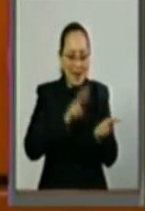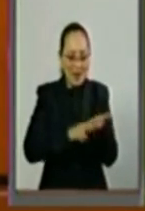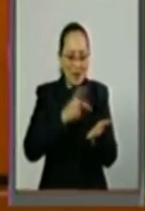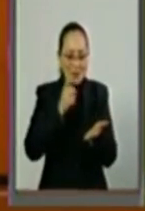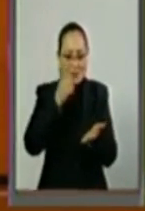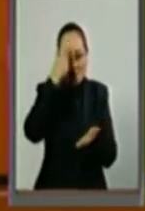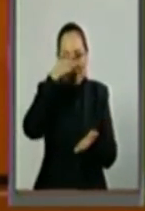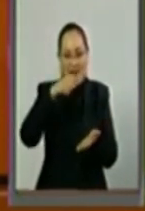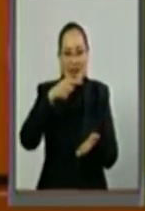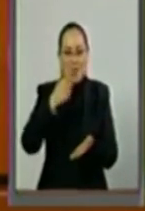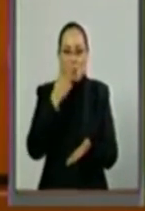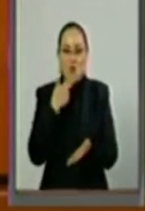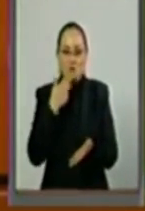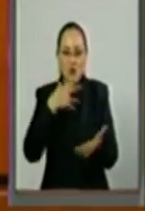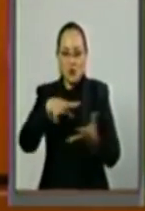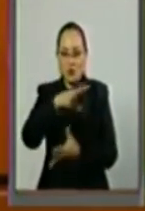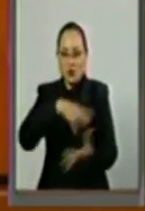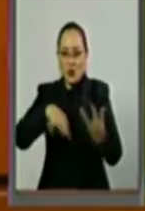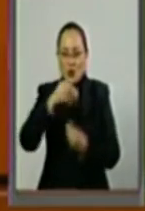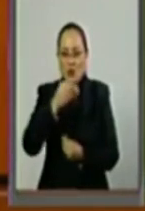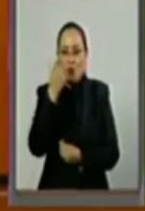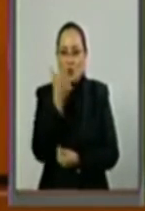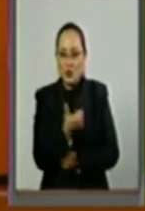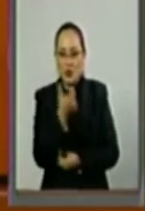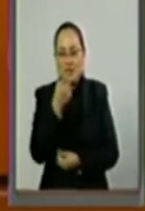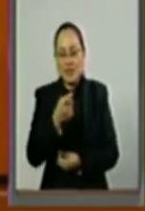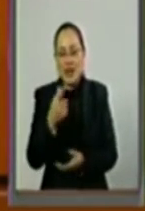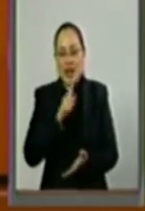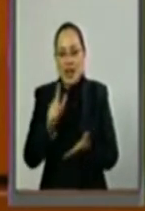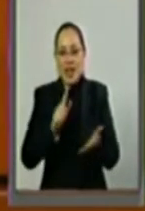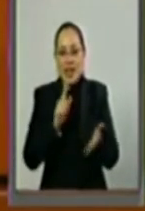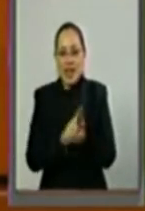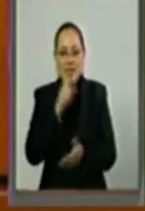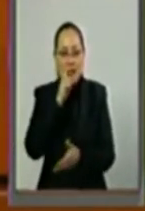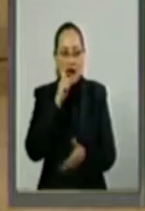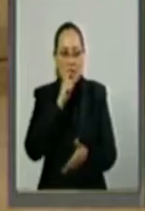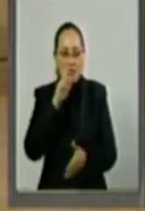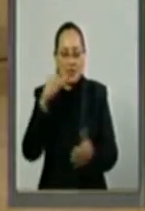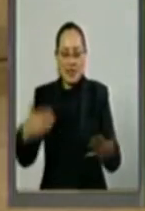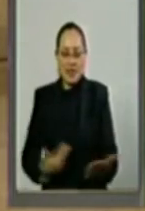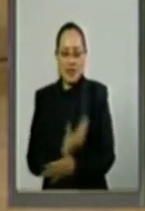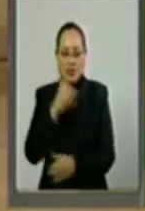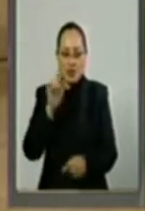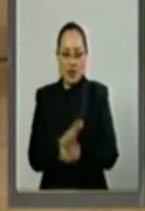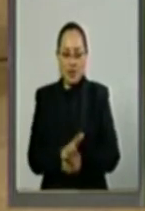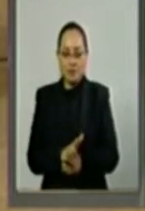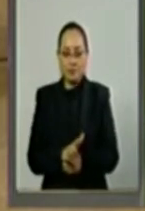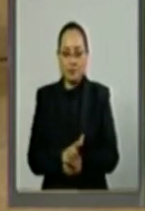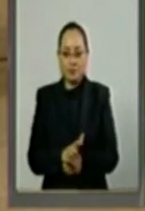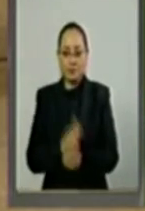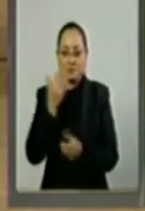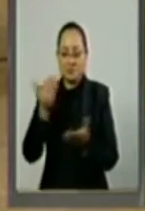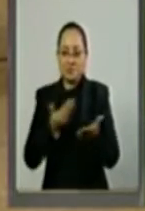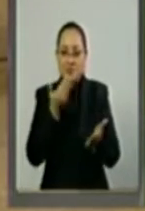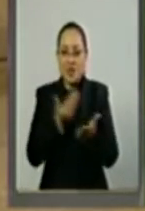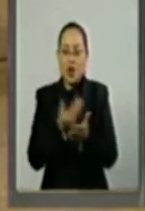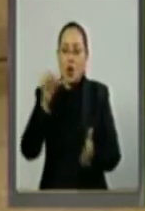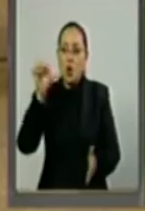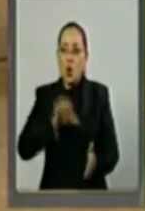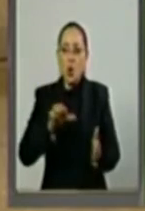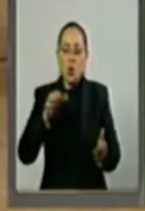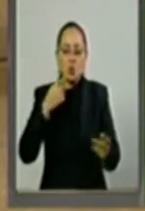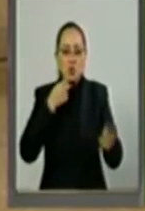se presentan en la Ley de Aguas Nacionales. El dictamen que hoy discutimos